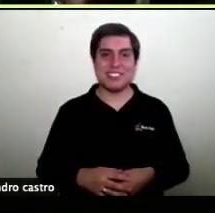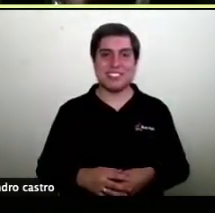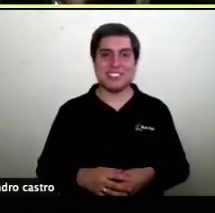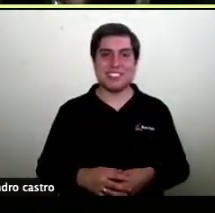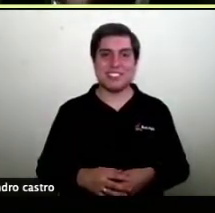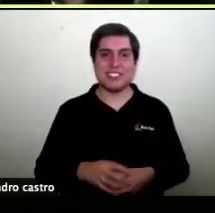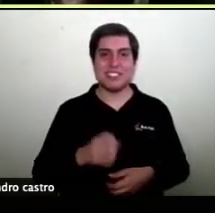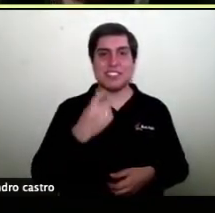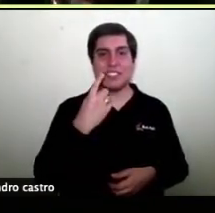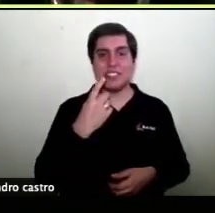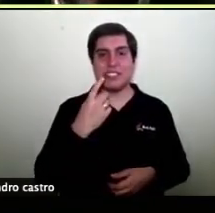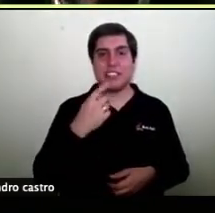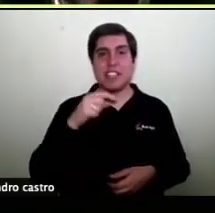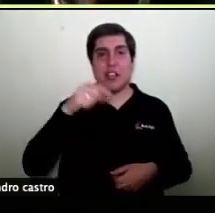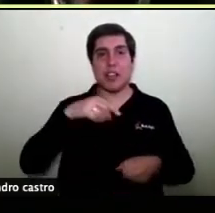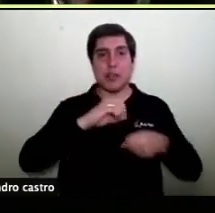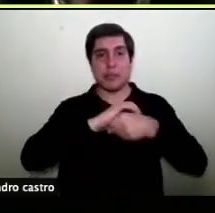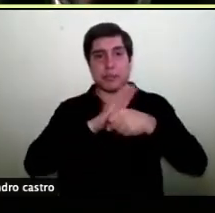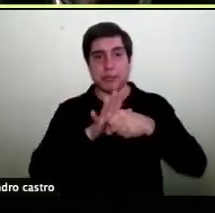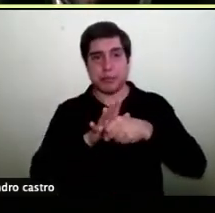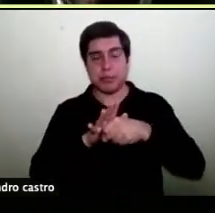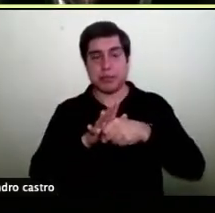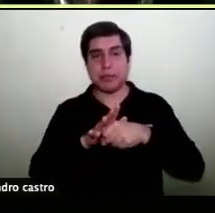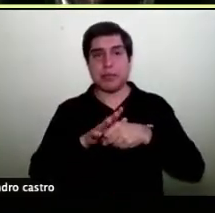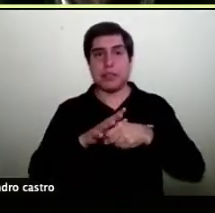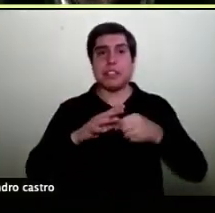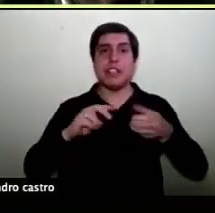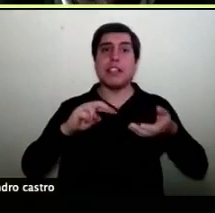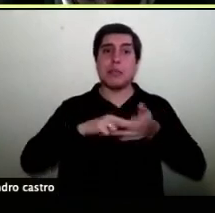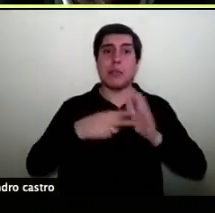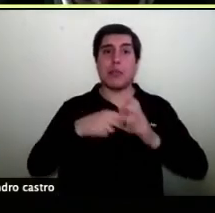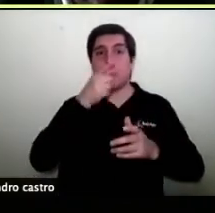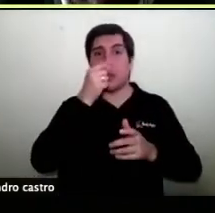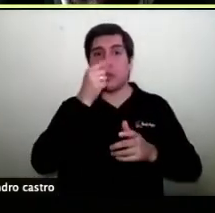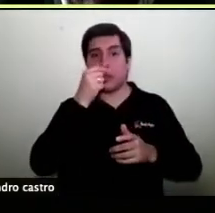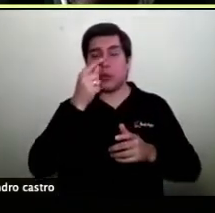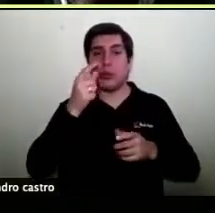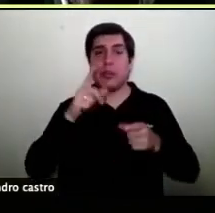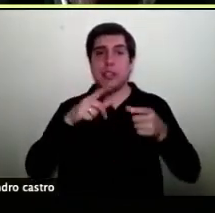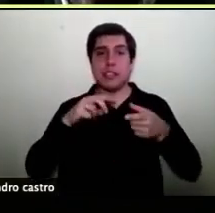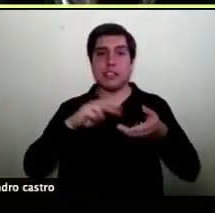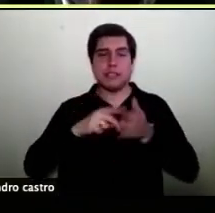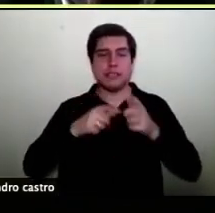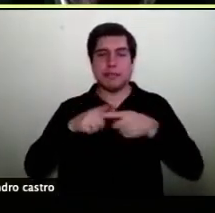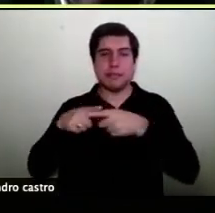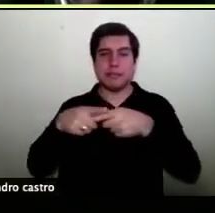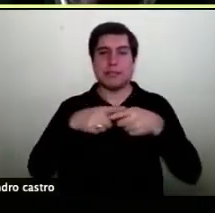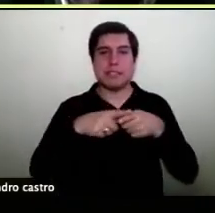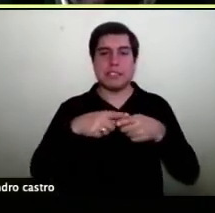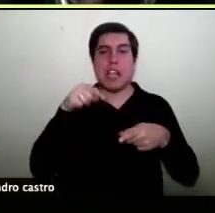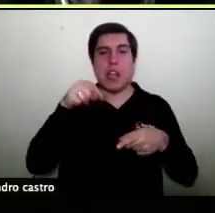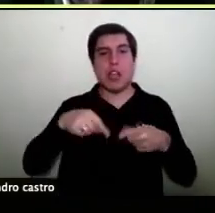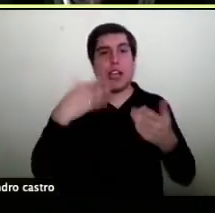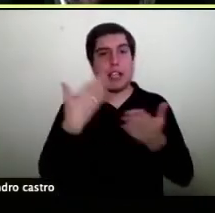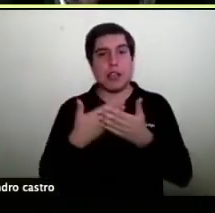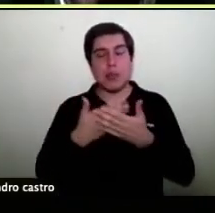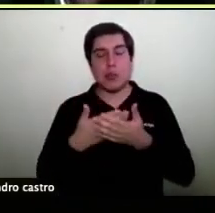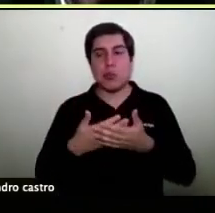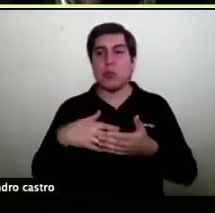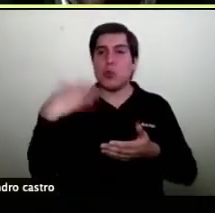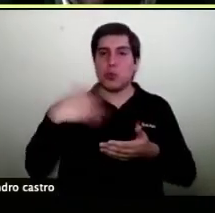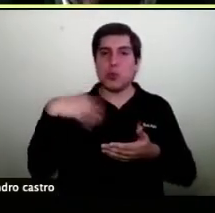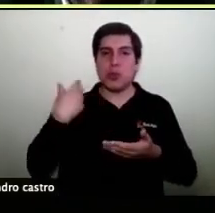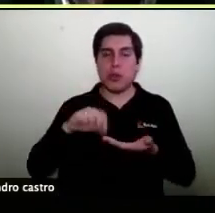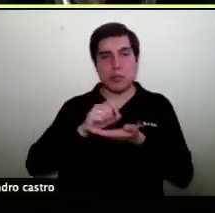minuto la pandemia y lo que dejó el levantamiento social nos dejó una gran oportunidad para crecer